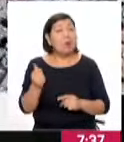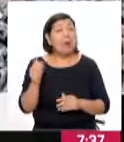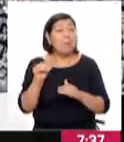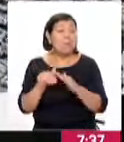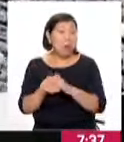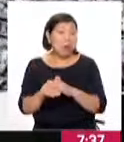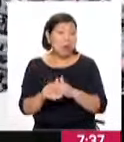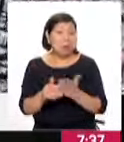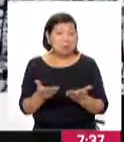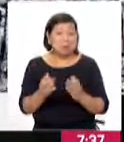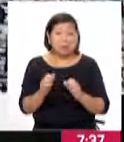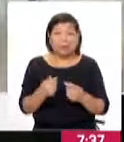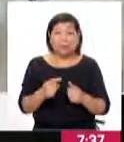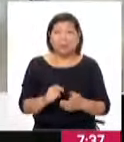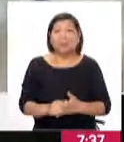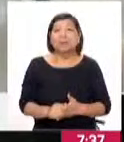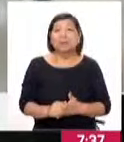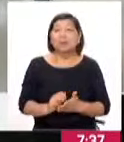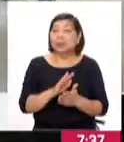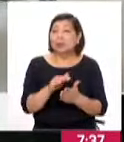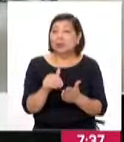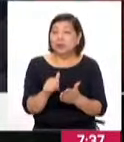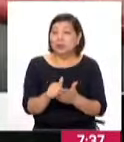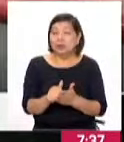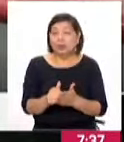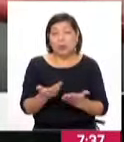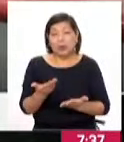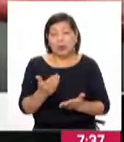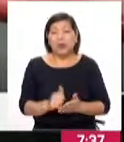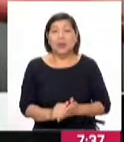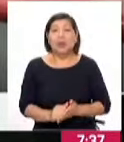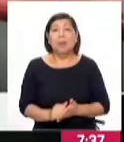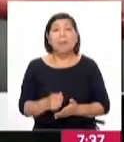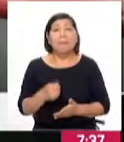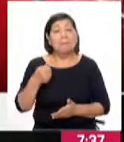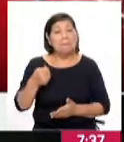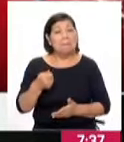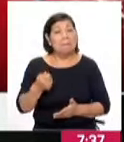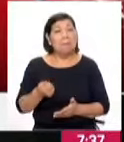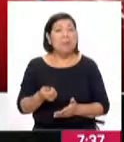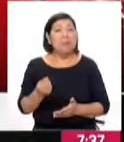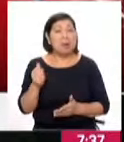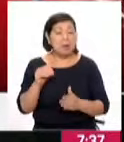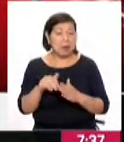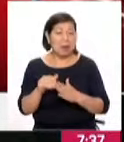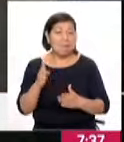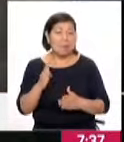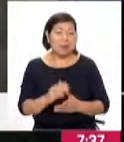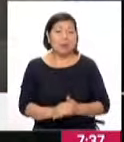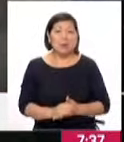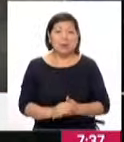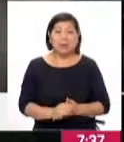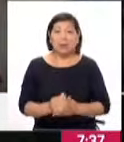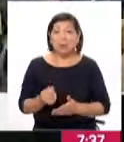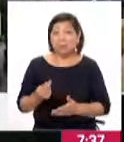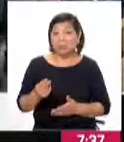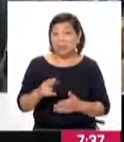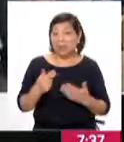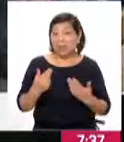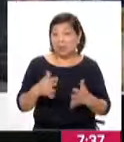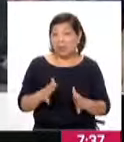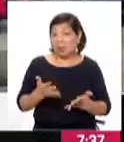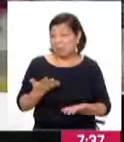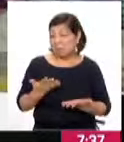en la cual les permite retirar la totalidad de todos los abonos efectuados en su cuenta de ahorros. O sea, con el incremento ya